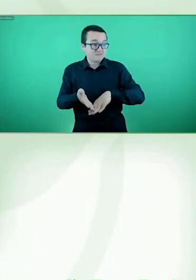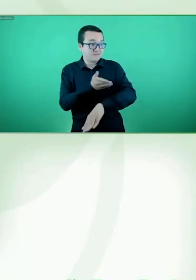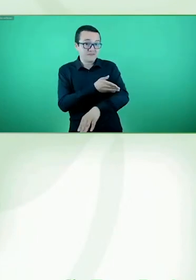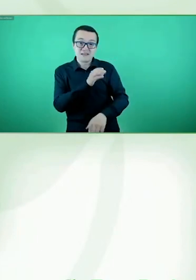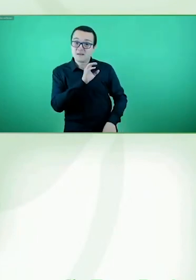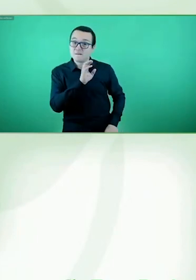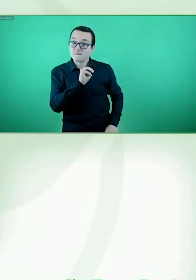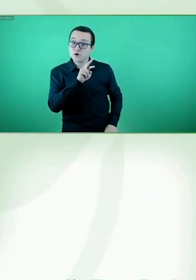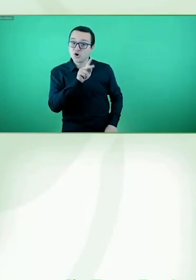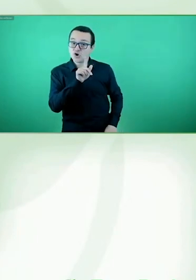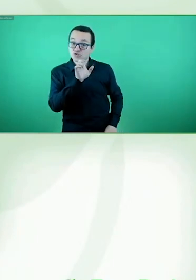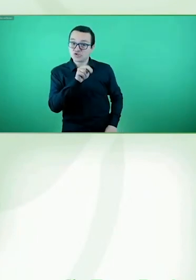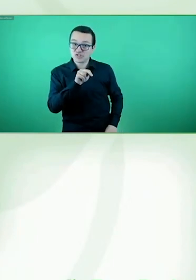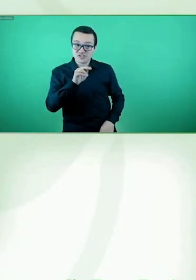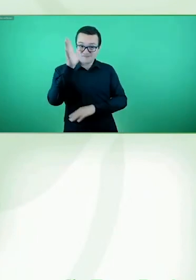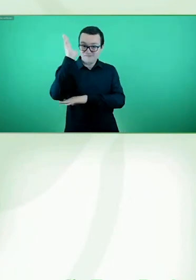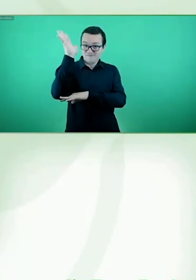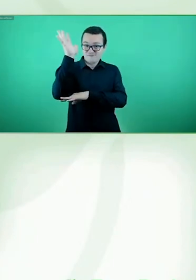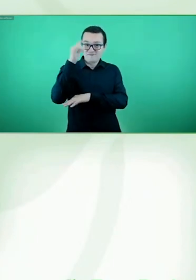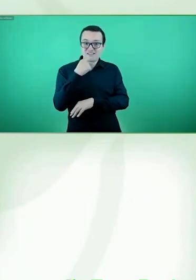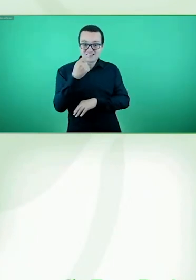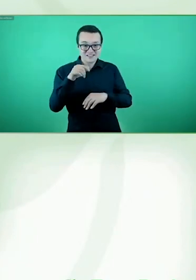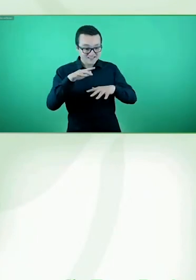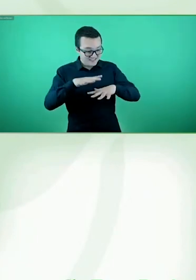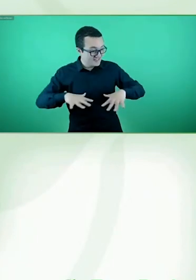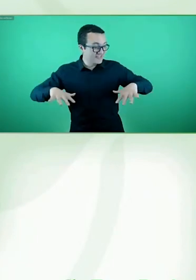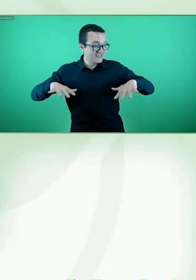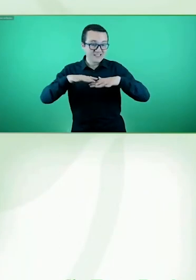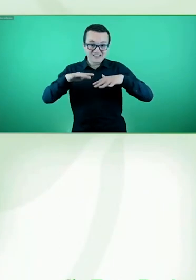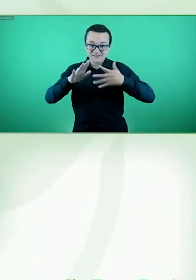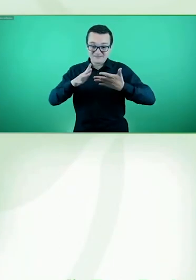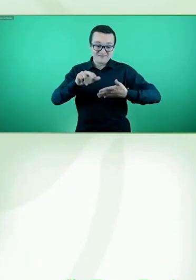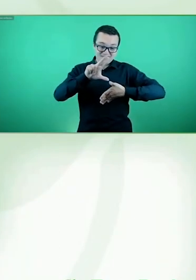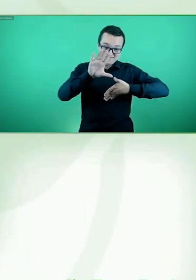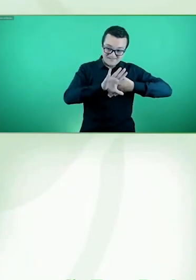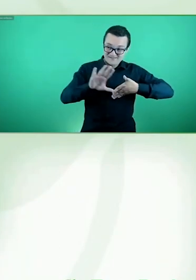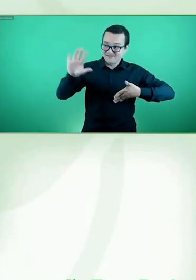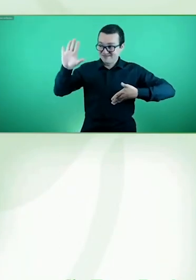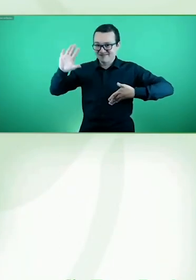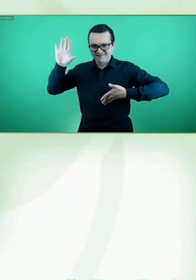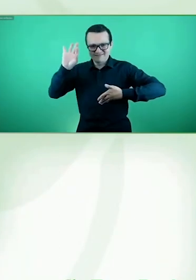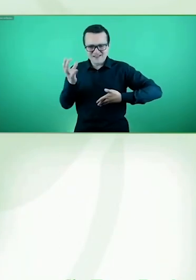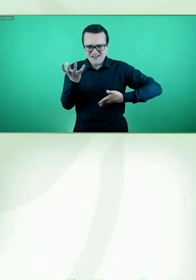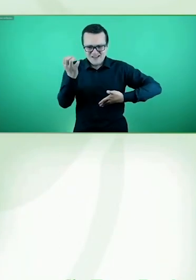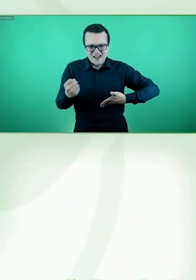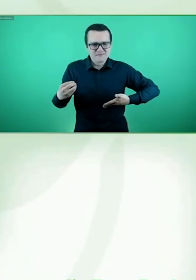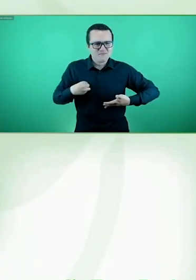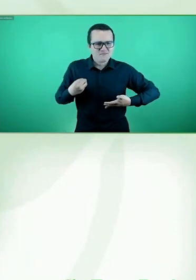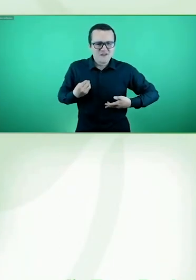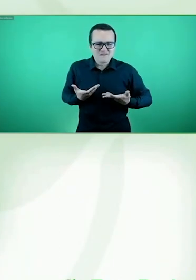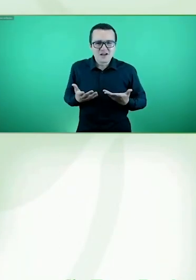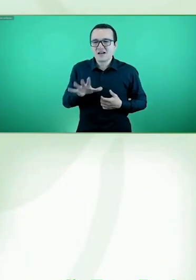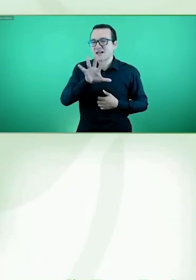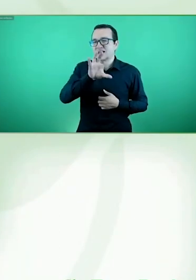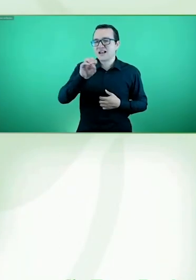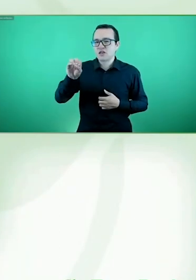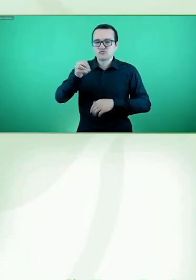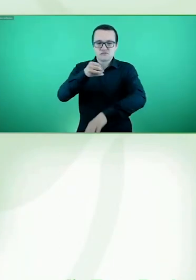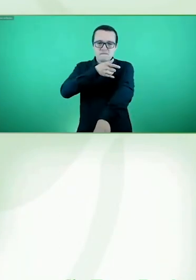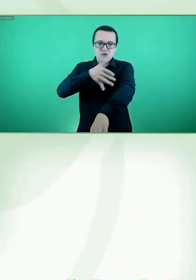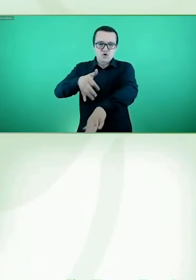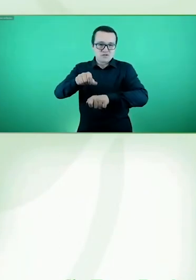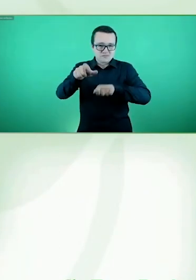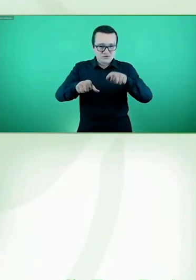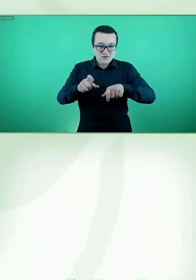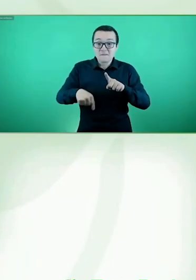que en la región iberoamericana viven aproximadamente 500 millones de personas. Y añadir a eso que 90 millones somos